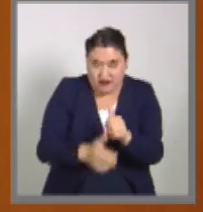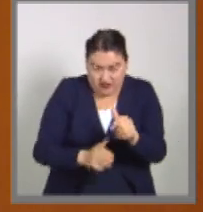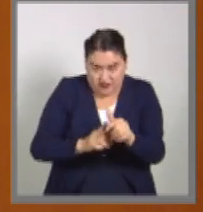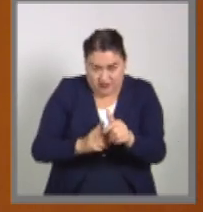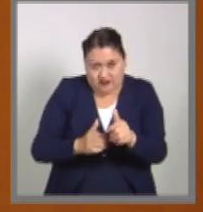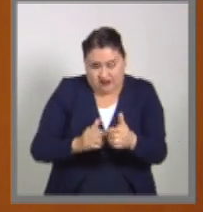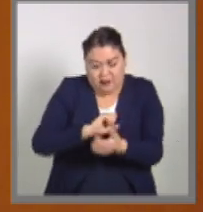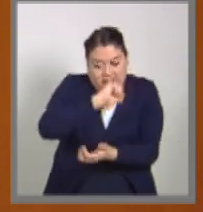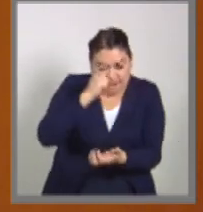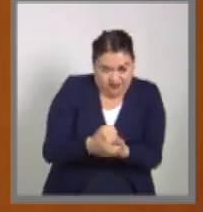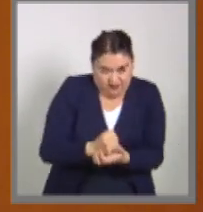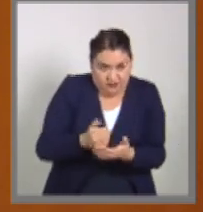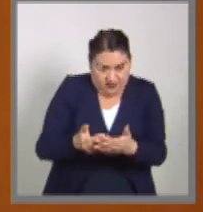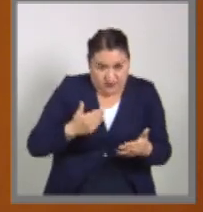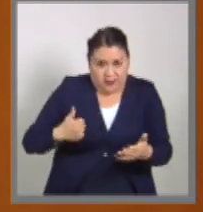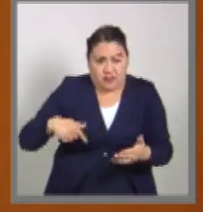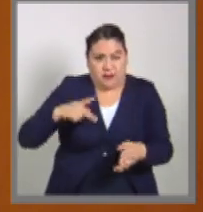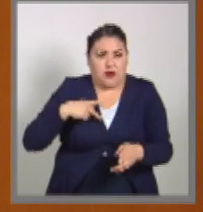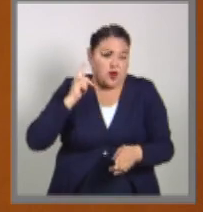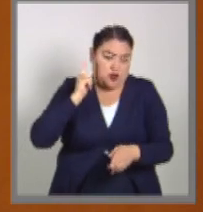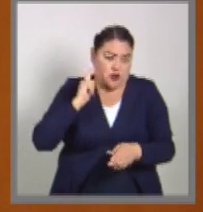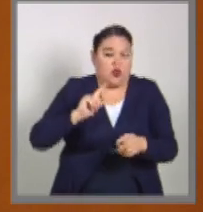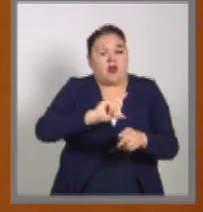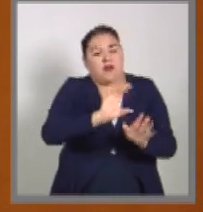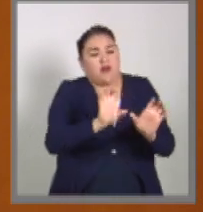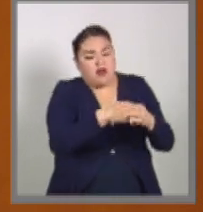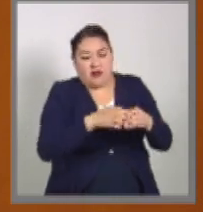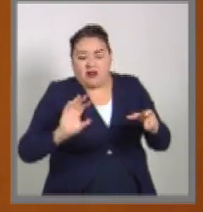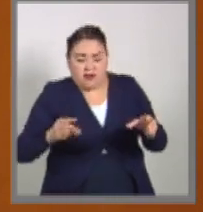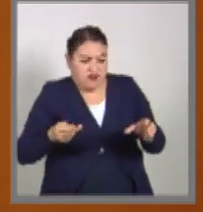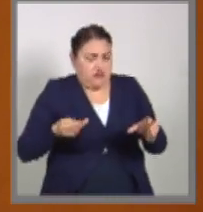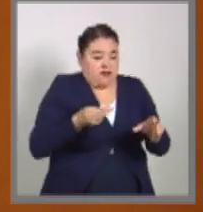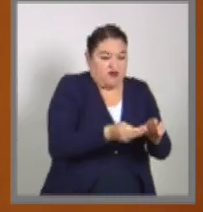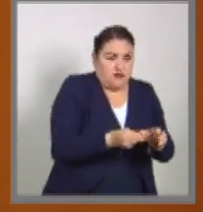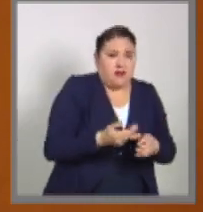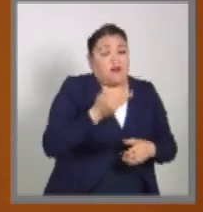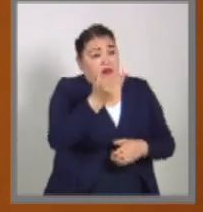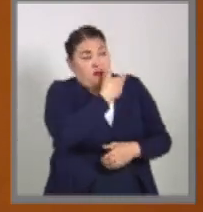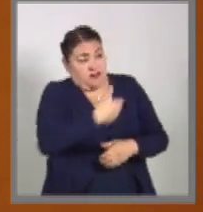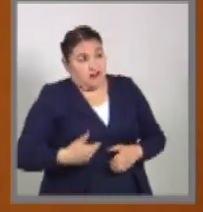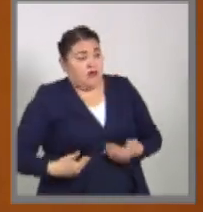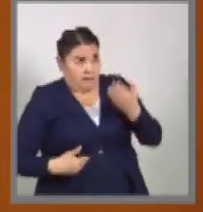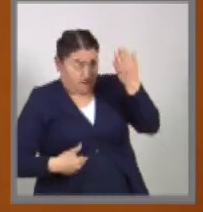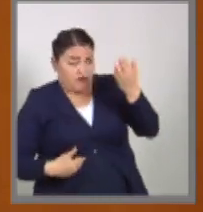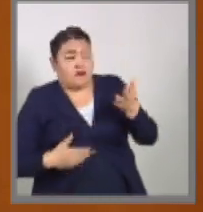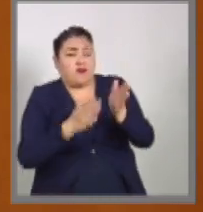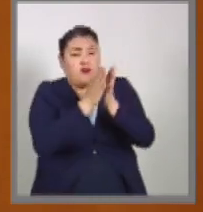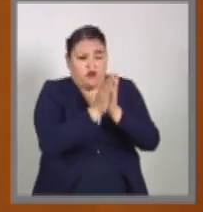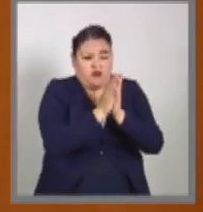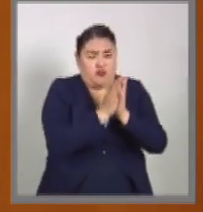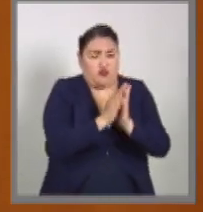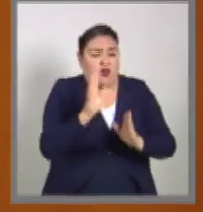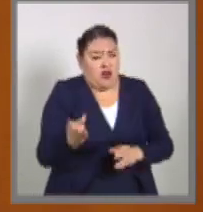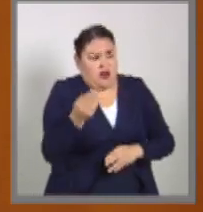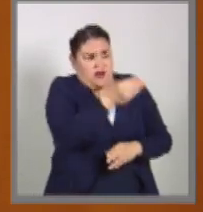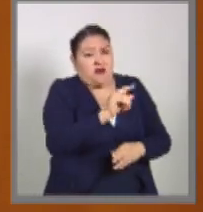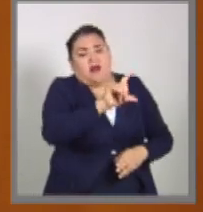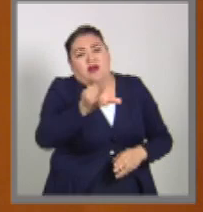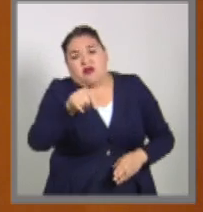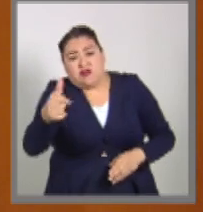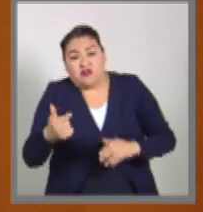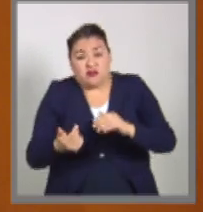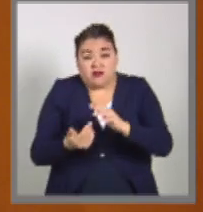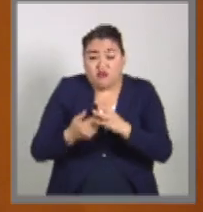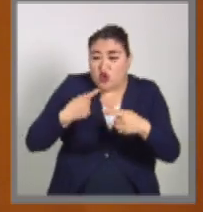turno a las comisiones que dará usted, señor presidente, también instalaremos